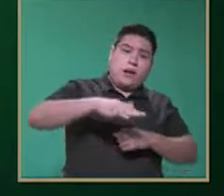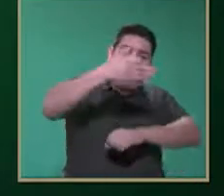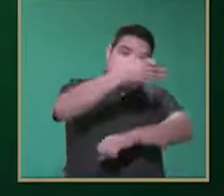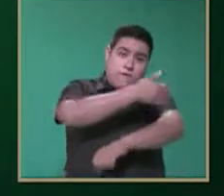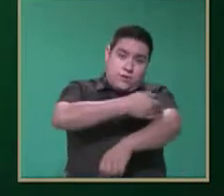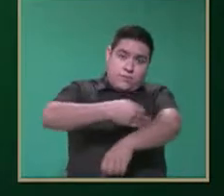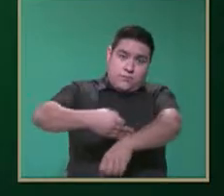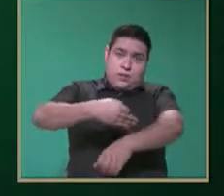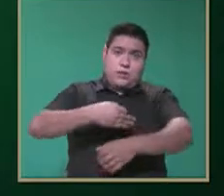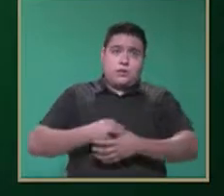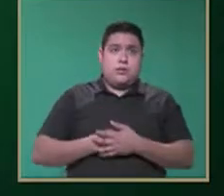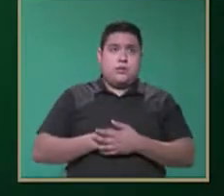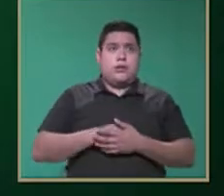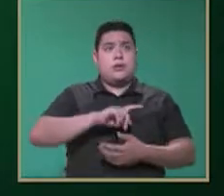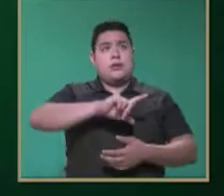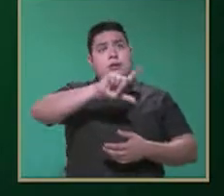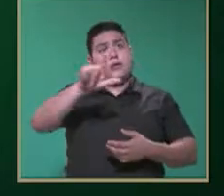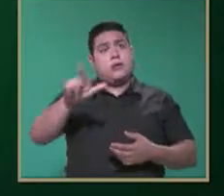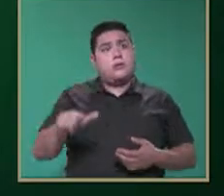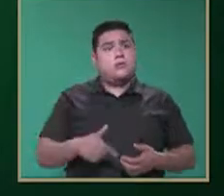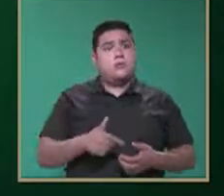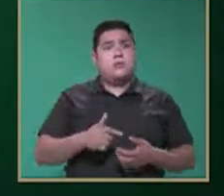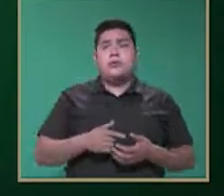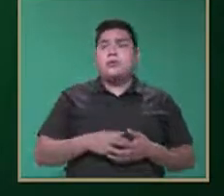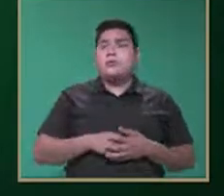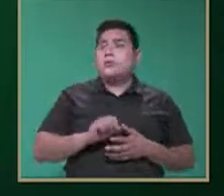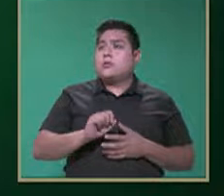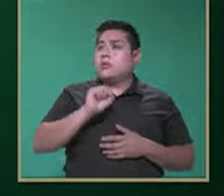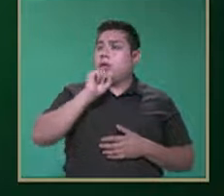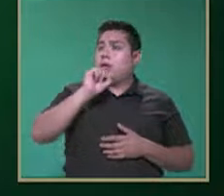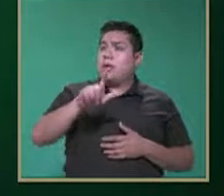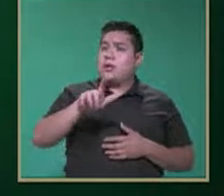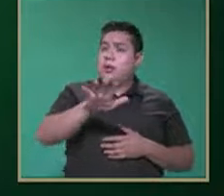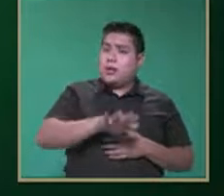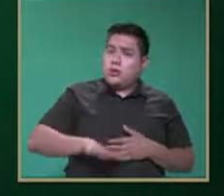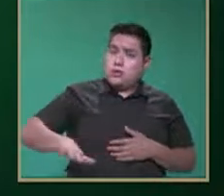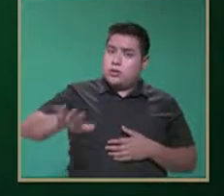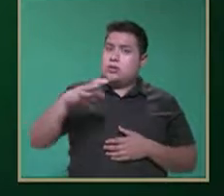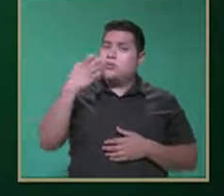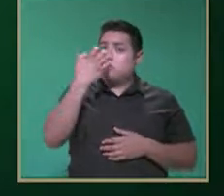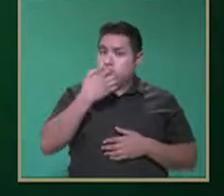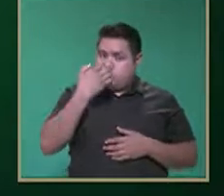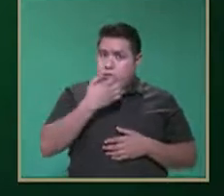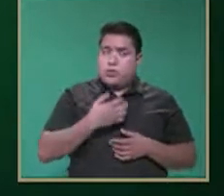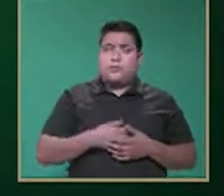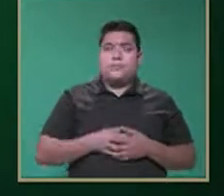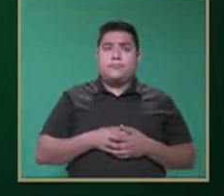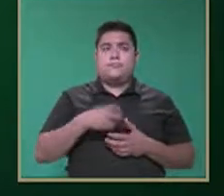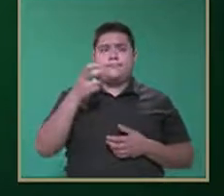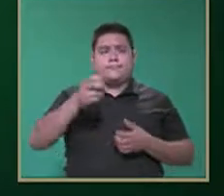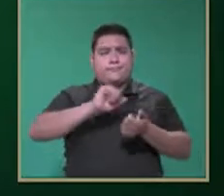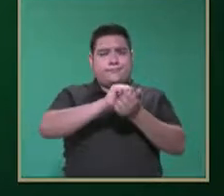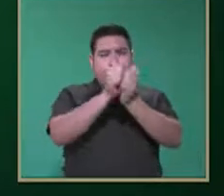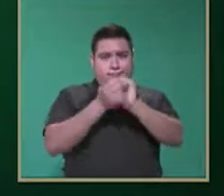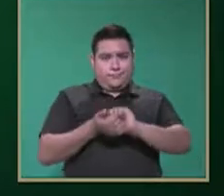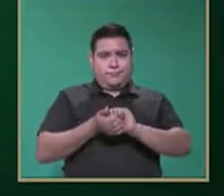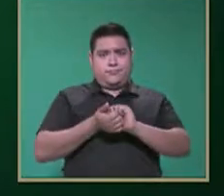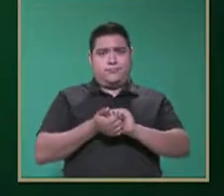y después también en el contexto escolar. Esas adaptaciones